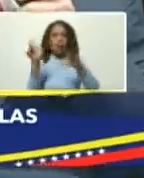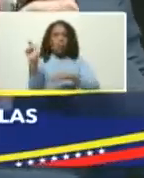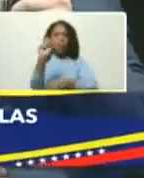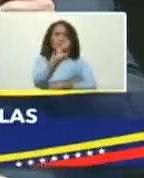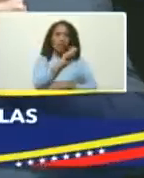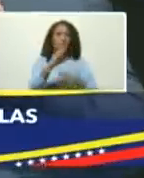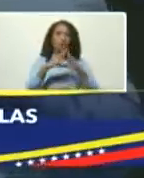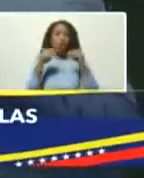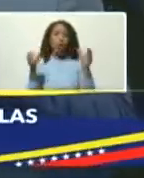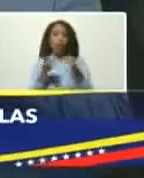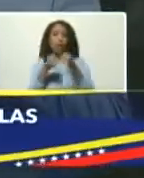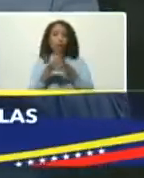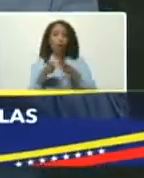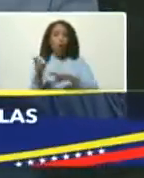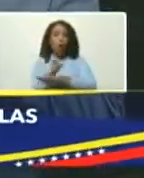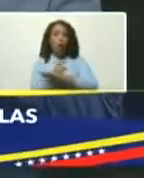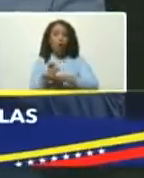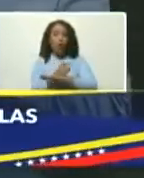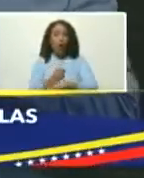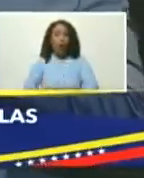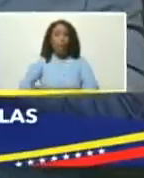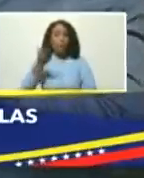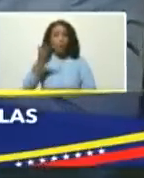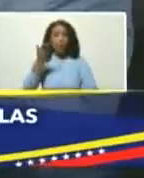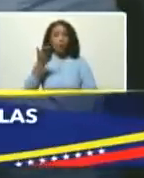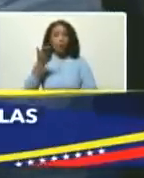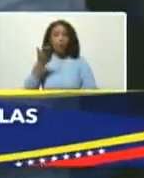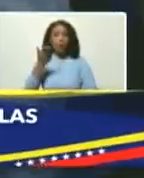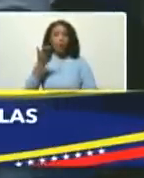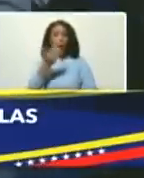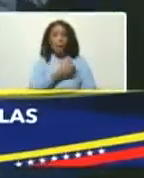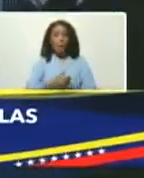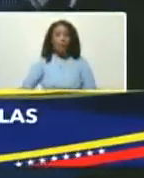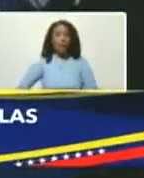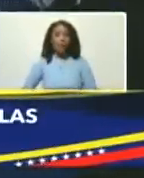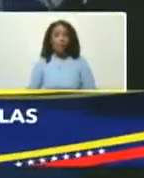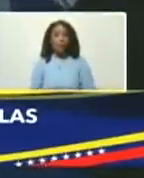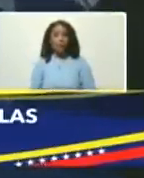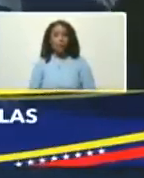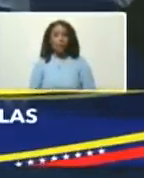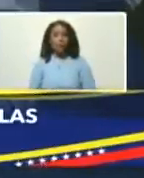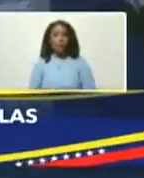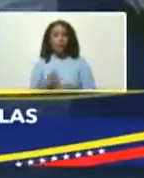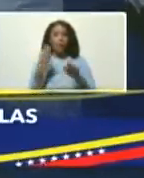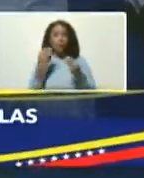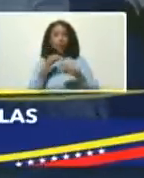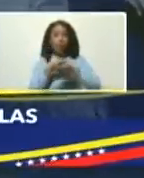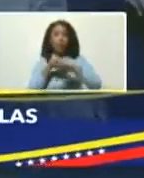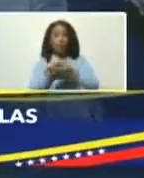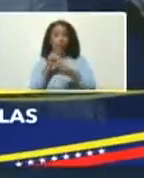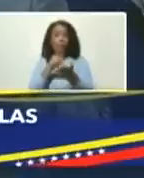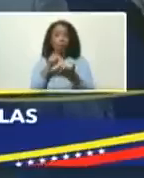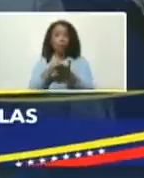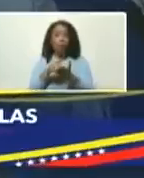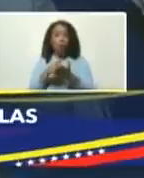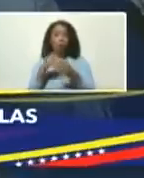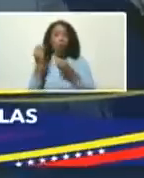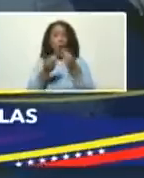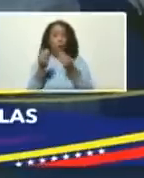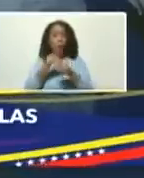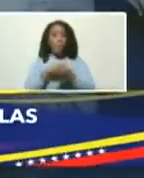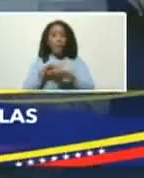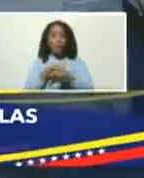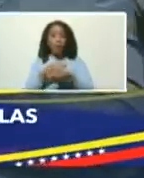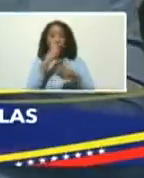con todo el equipo de gobierno es importante destacar presidente que aquí tuvieron muchos ministros involucrados como es el caso del